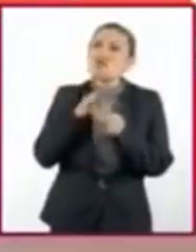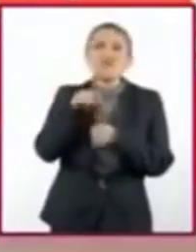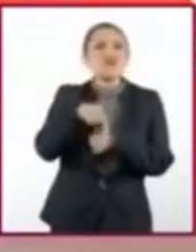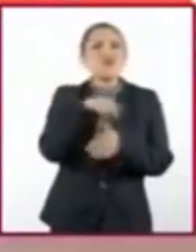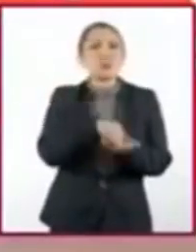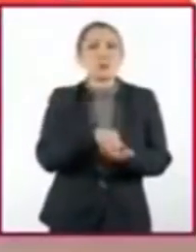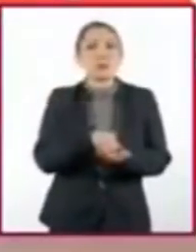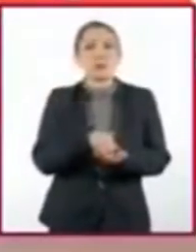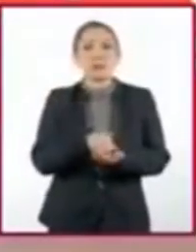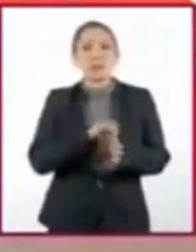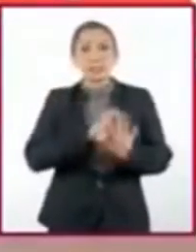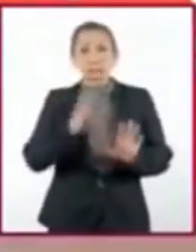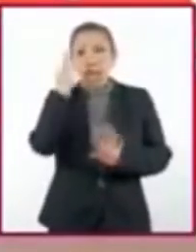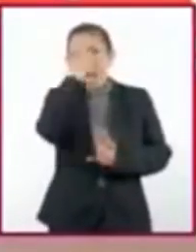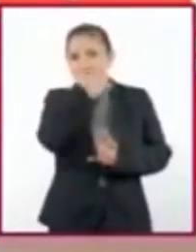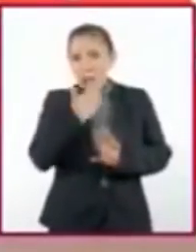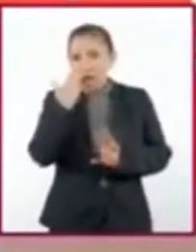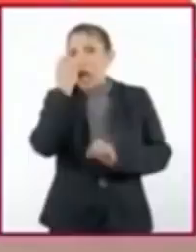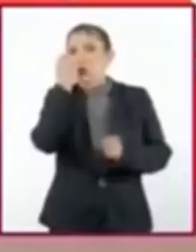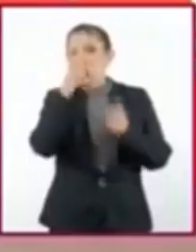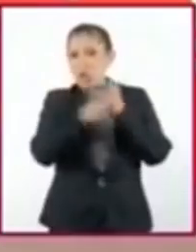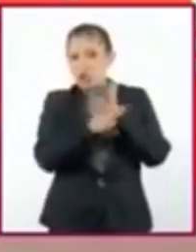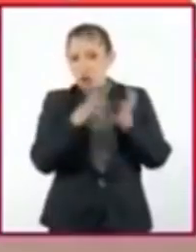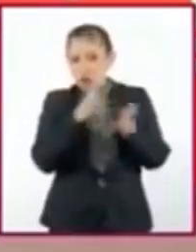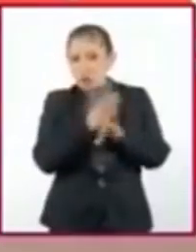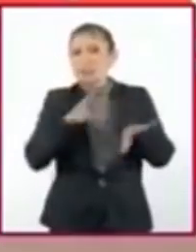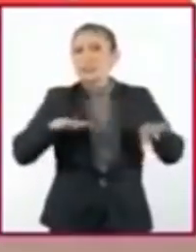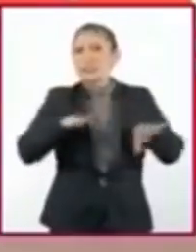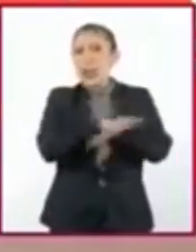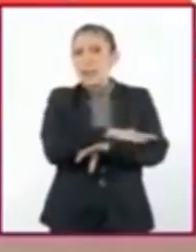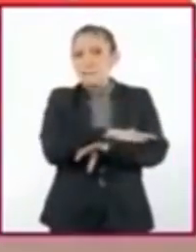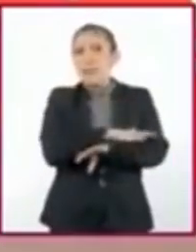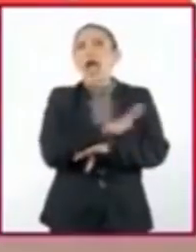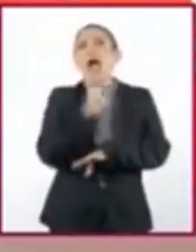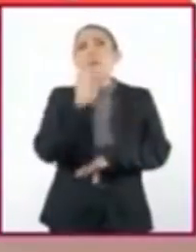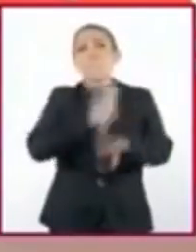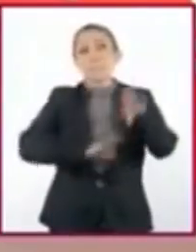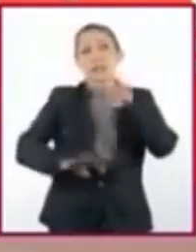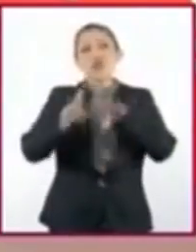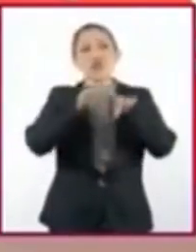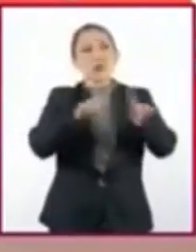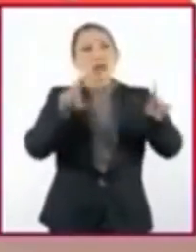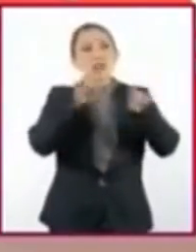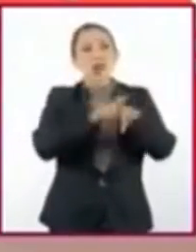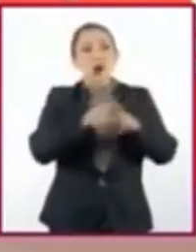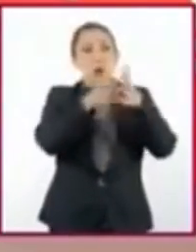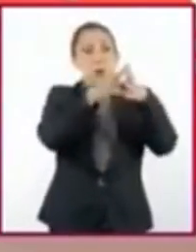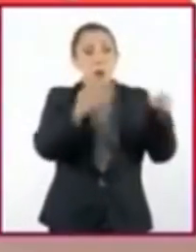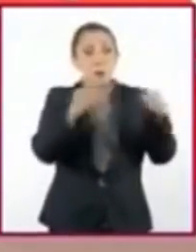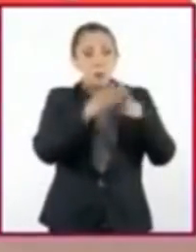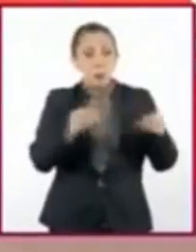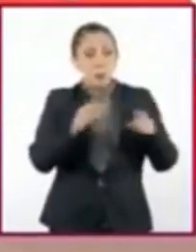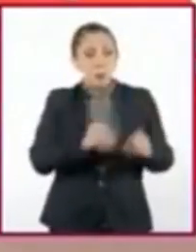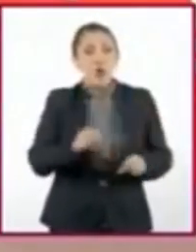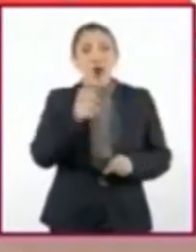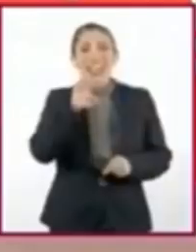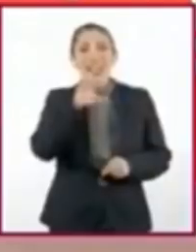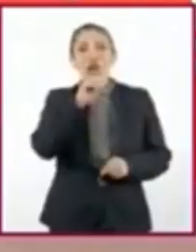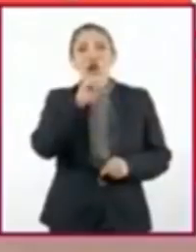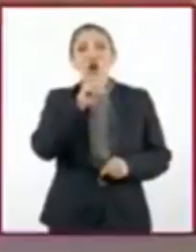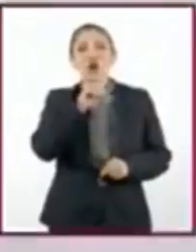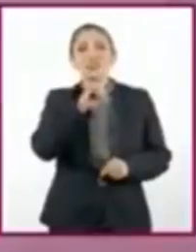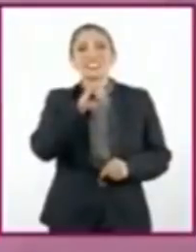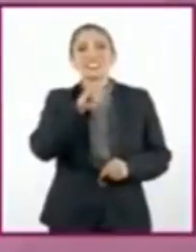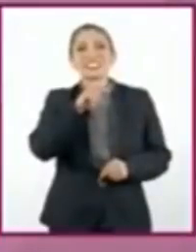Hemos revisado algunos factores que modifican la biodiversidad a través de la desaparición de ecosistemas. Entre